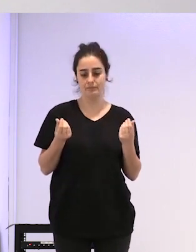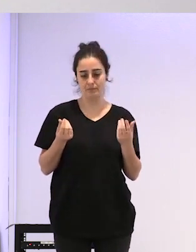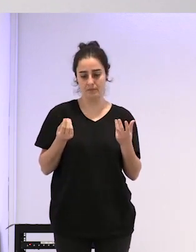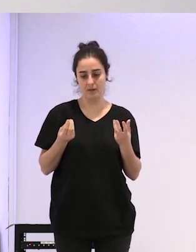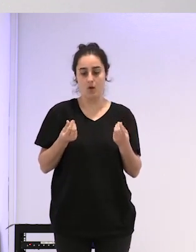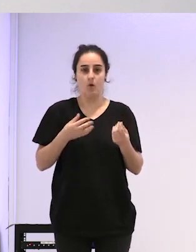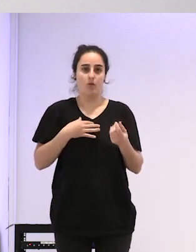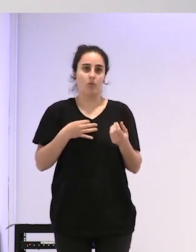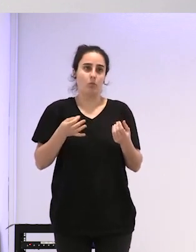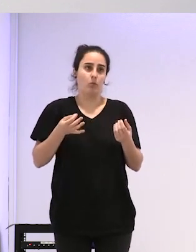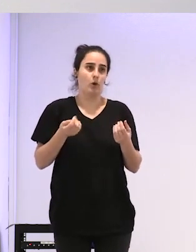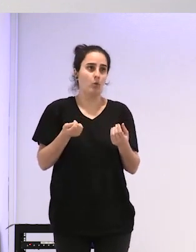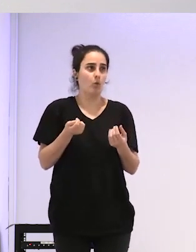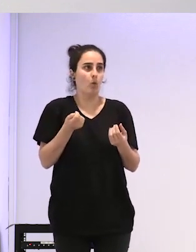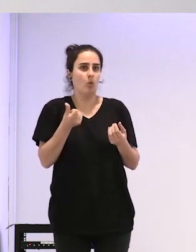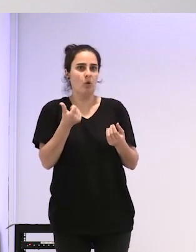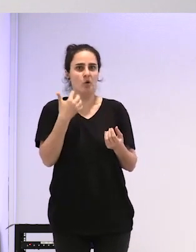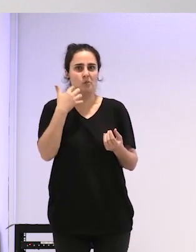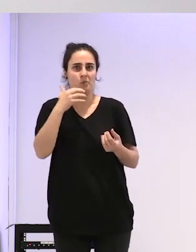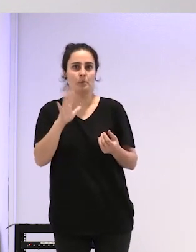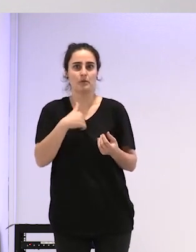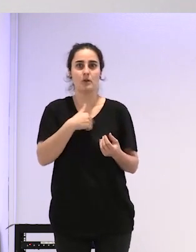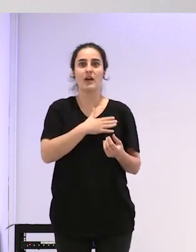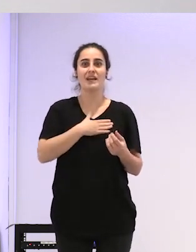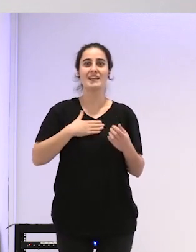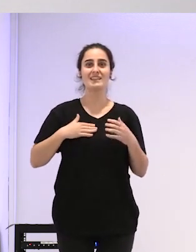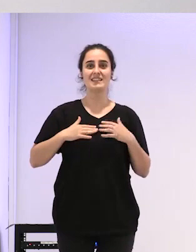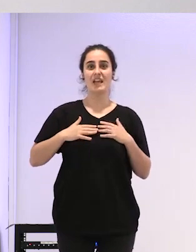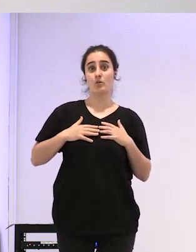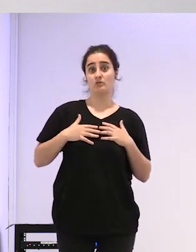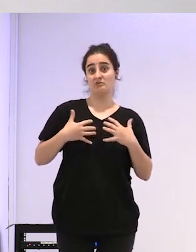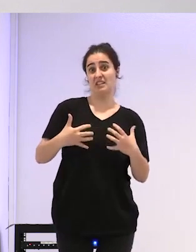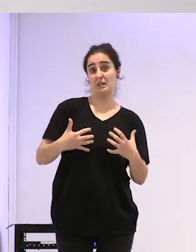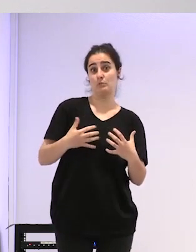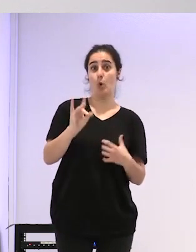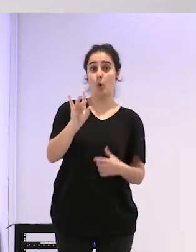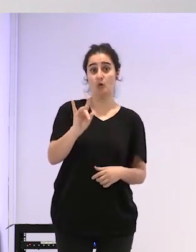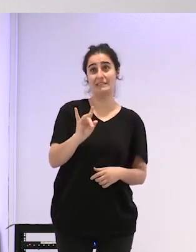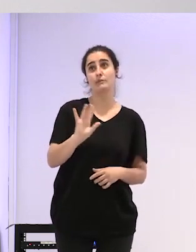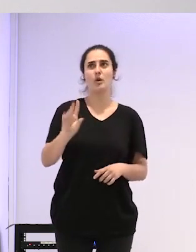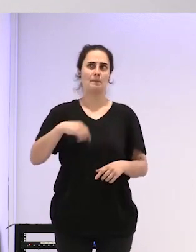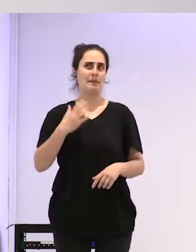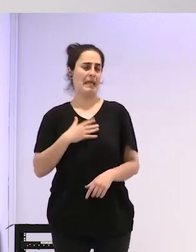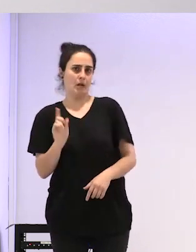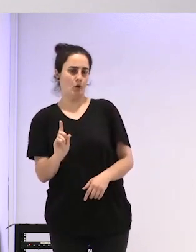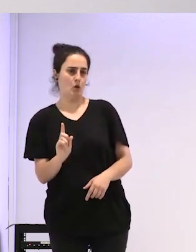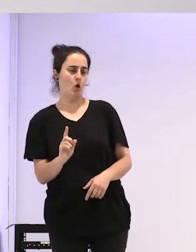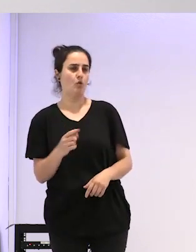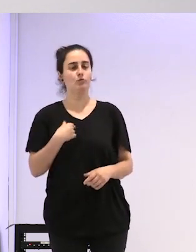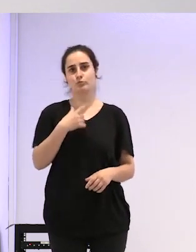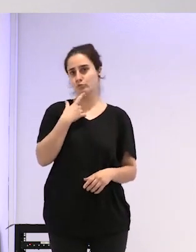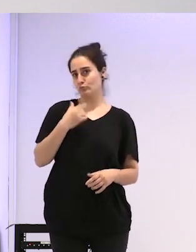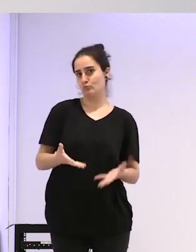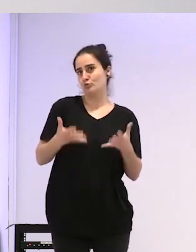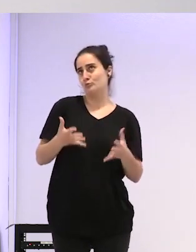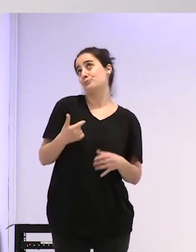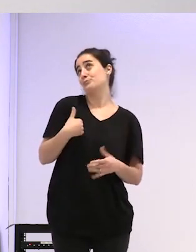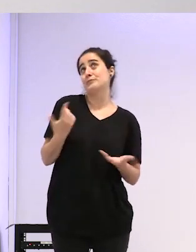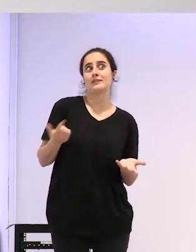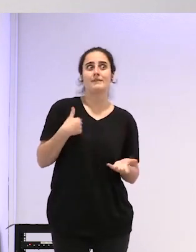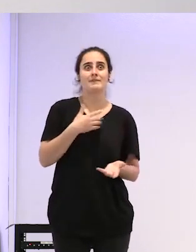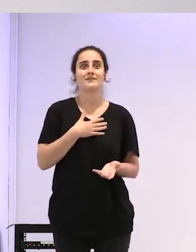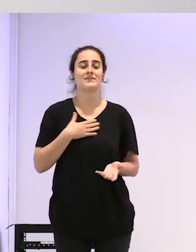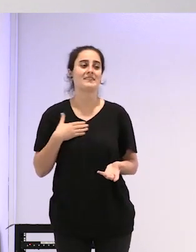utópico un poco cibo en plan de bueno quiero tetas un día sí un día no qué guay estaría poder ¿no? que